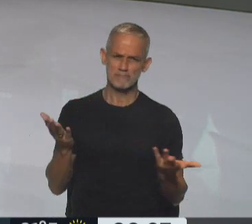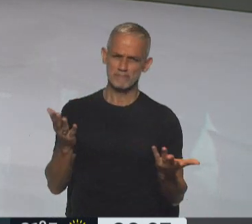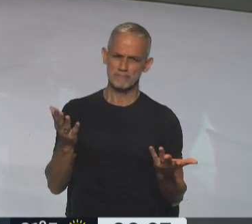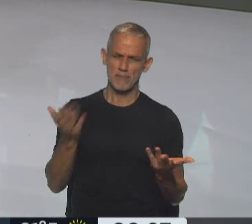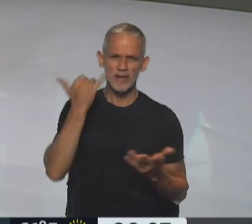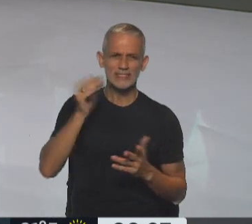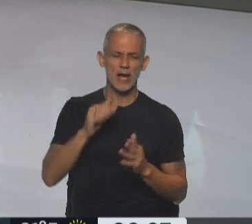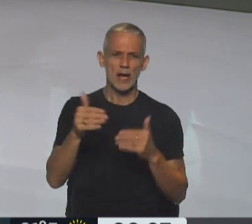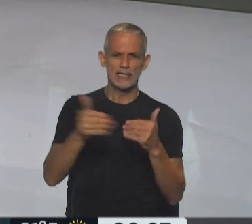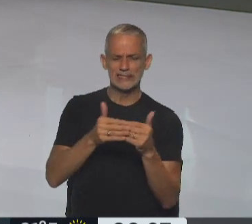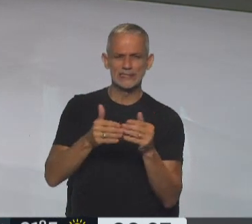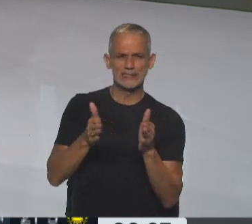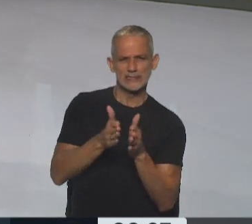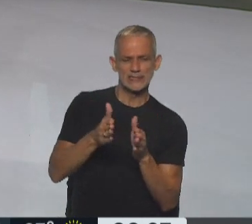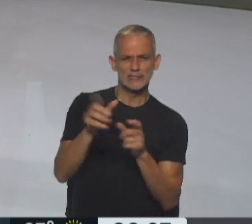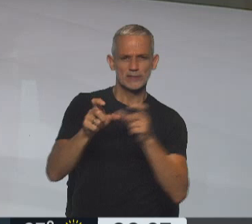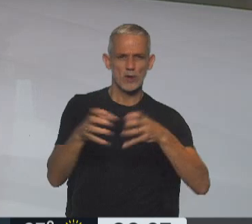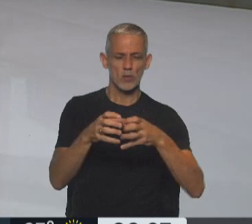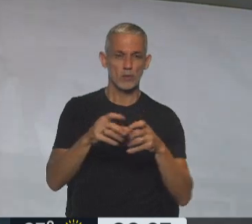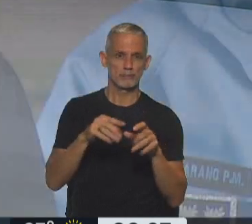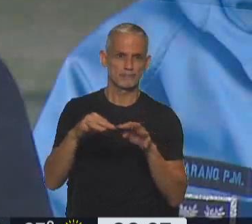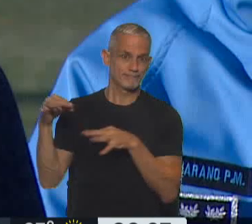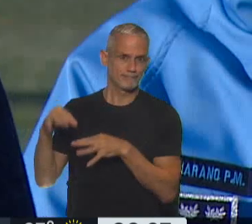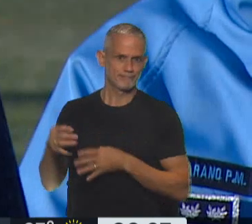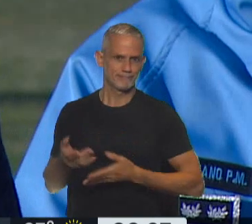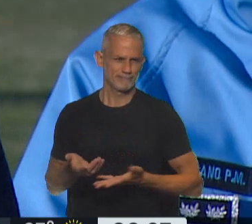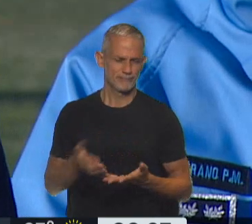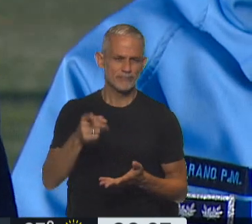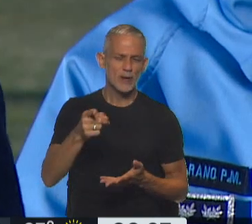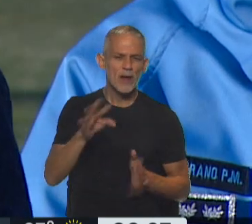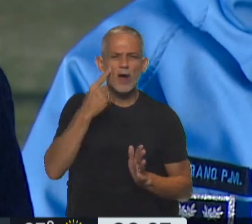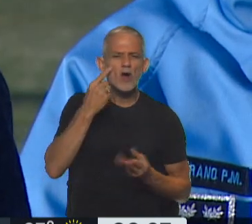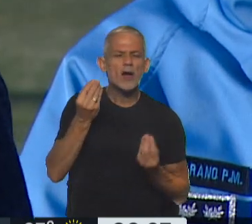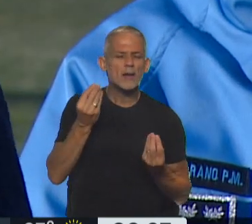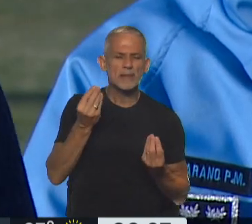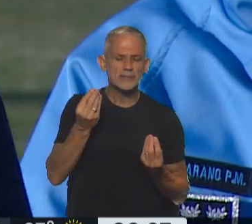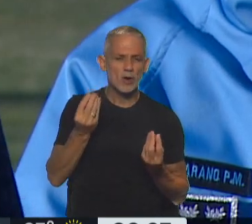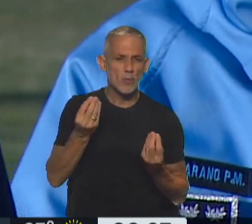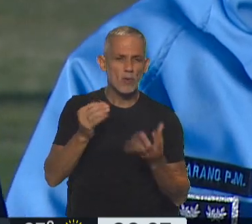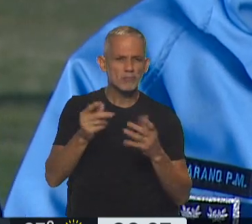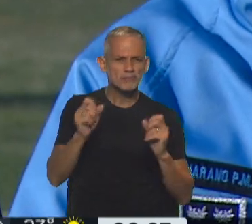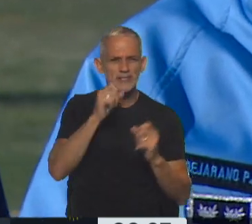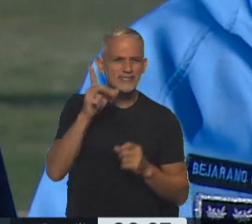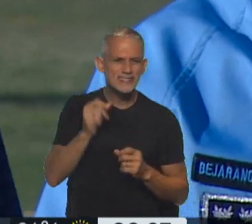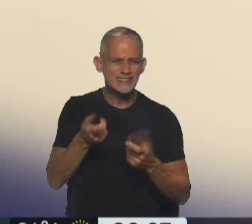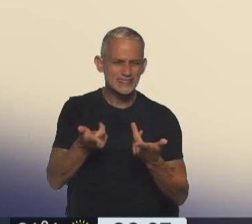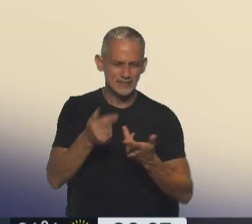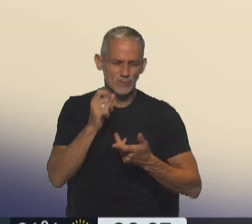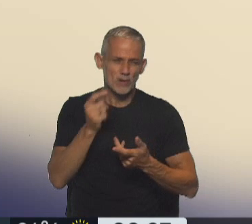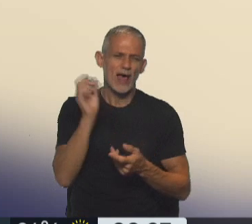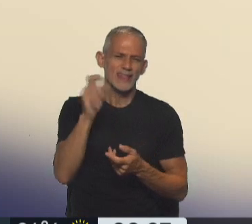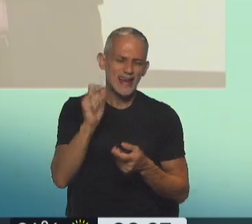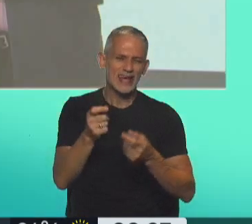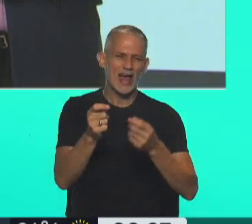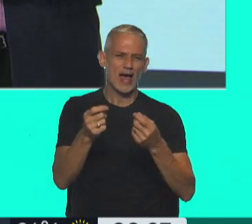los más cercanos, empiezan a abrirse, ¿no? Exactamente. Bueno, para conocer qué es lo que está pasando con los chats de Alessandro, porque ya tiene